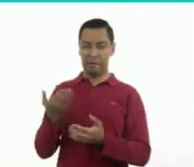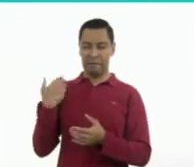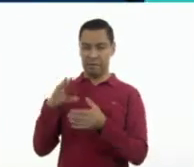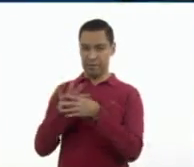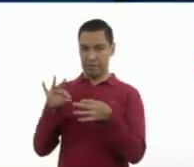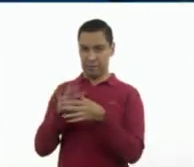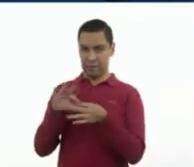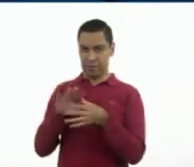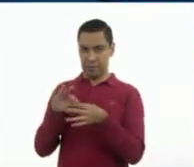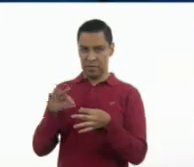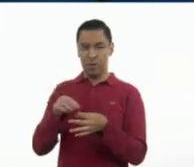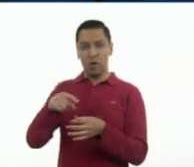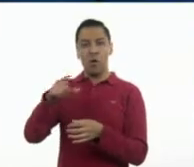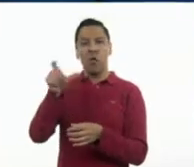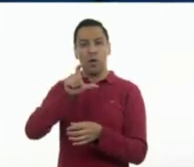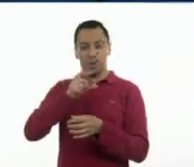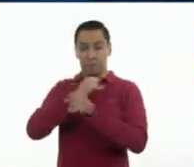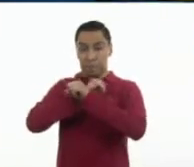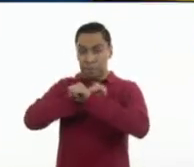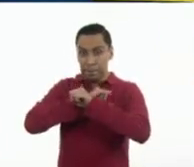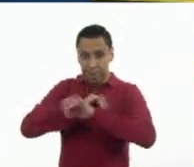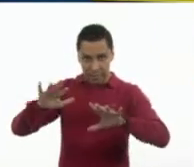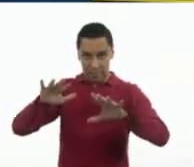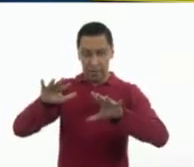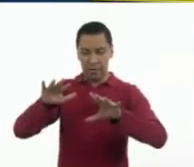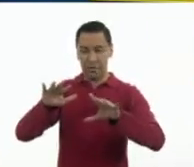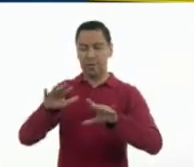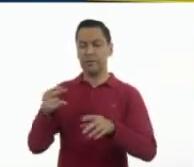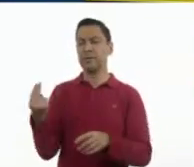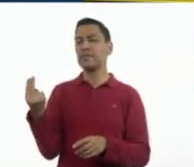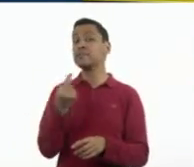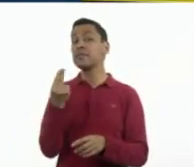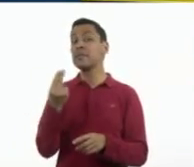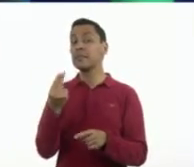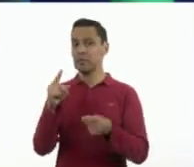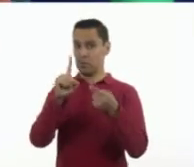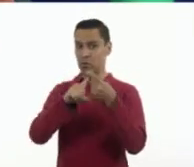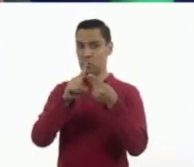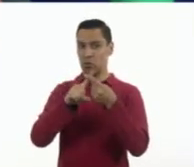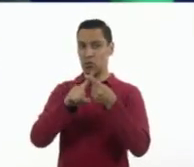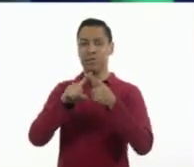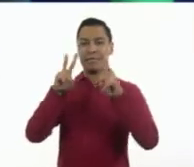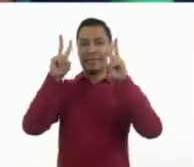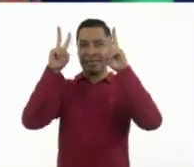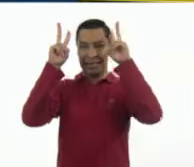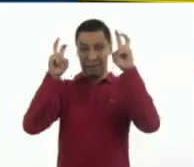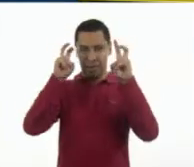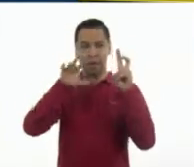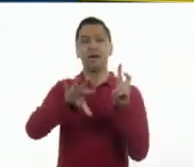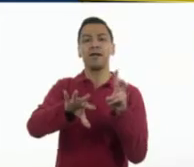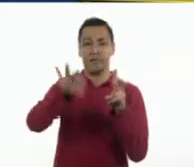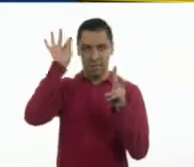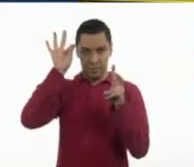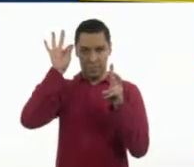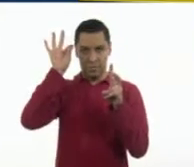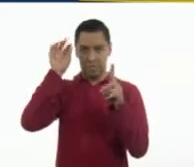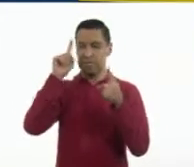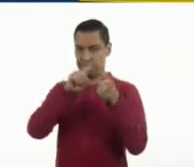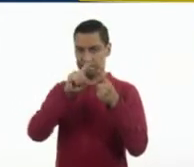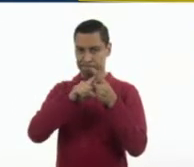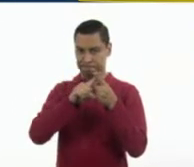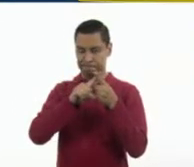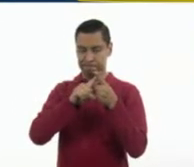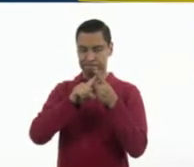a partir que para hacer un anuncio publicitario, lo primero era elegir el tema, ¿verdad? Claro. Y vamos a elegir el tema. Vamos